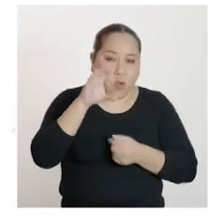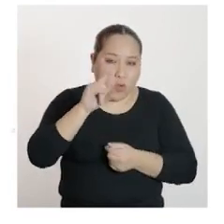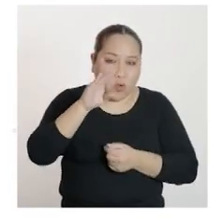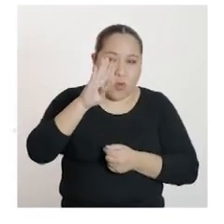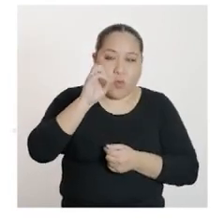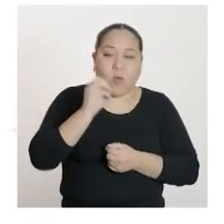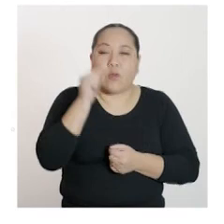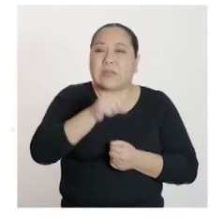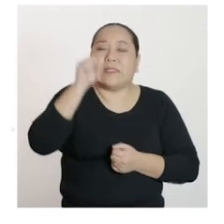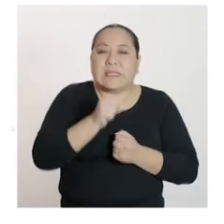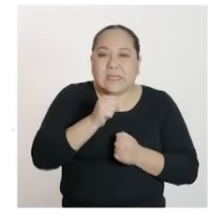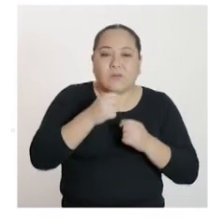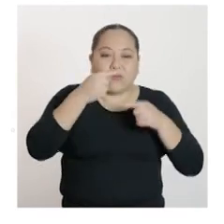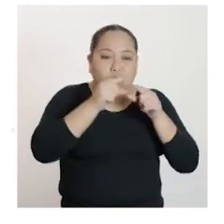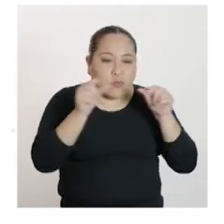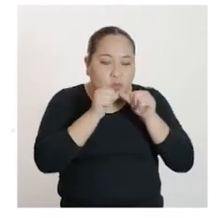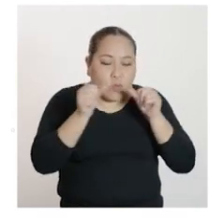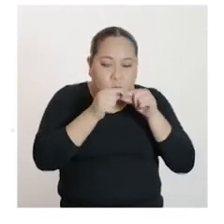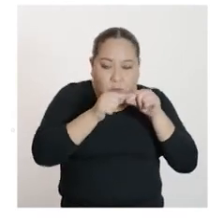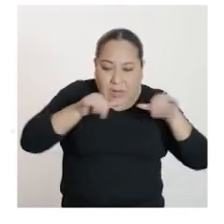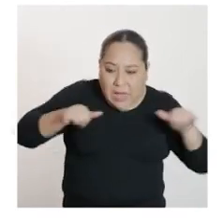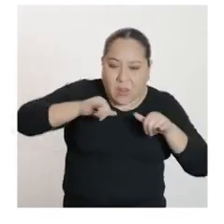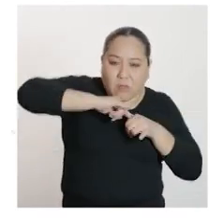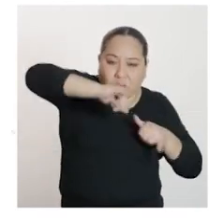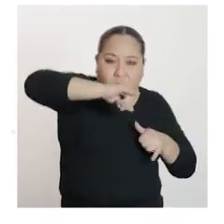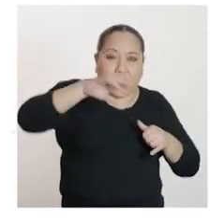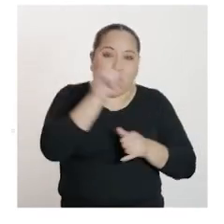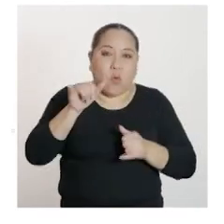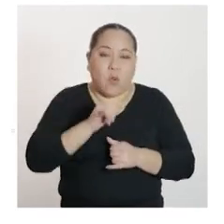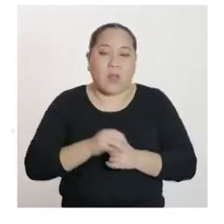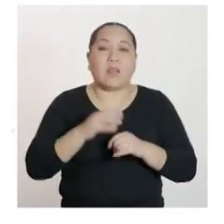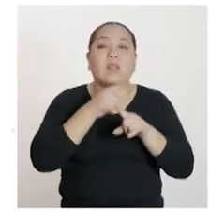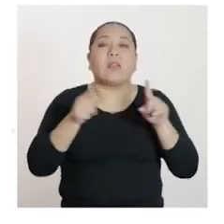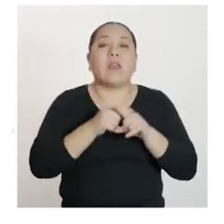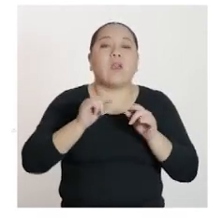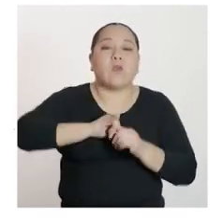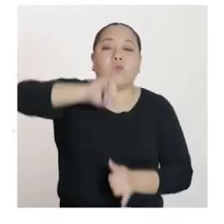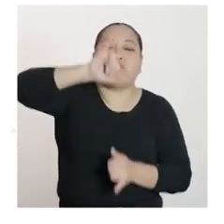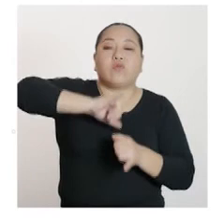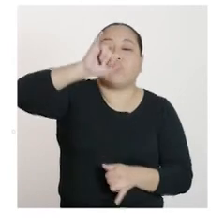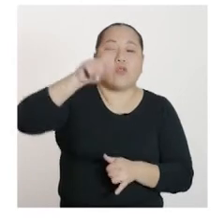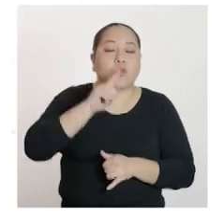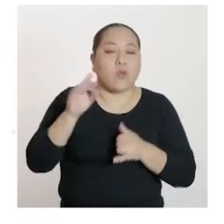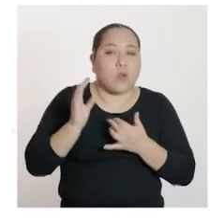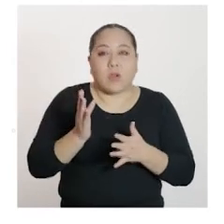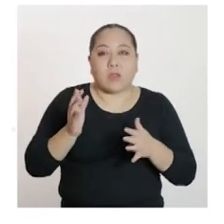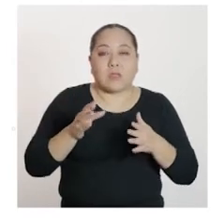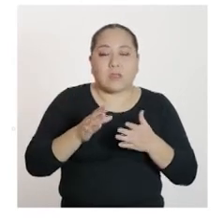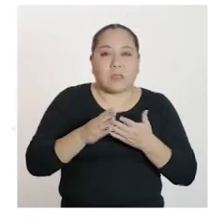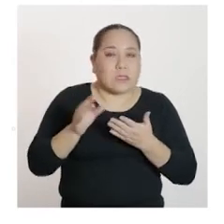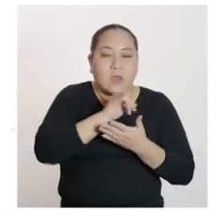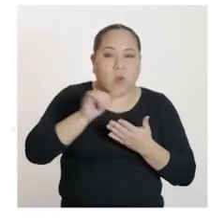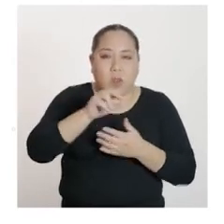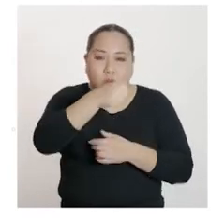tiene las medidas de su largo y ancho iguales, la medida de su altura no es igual a los otros dos